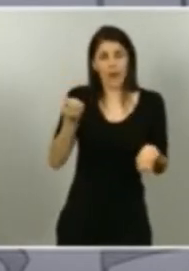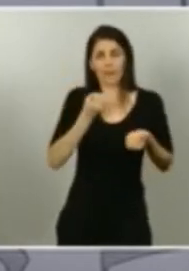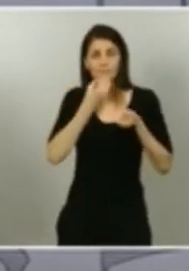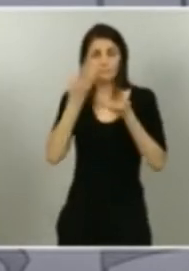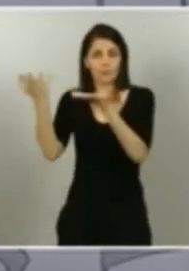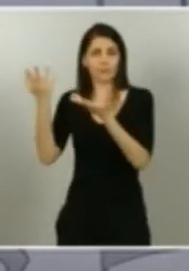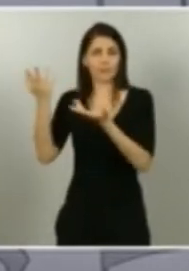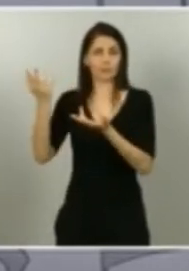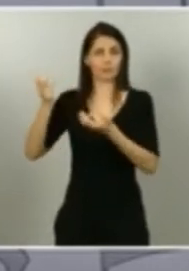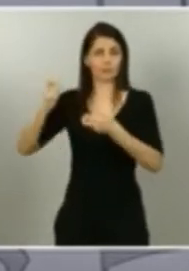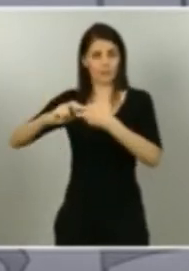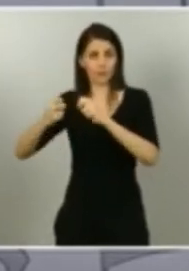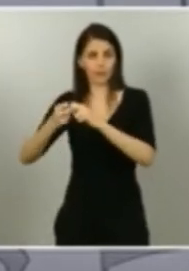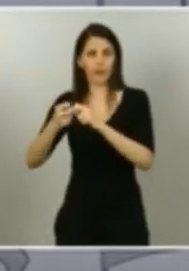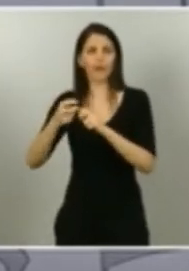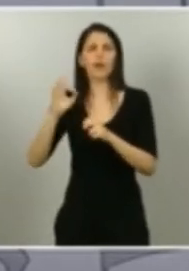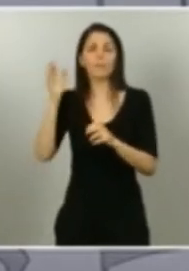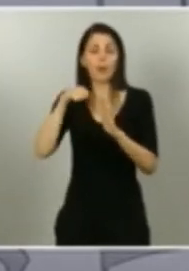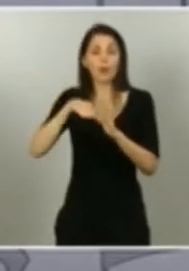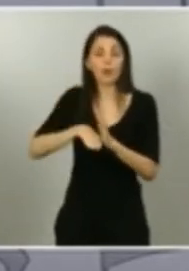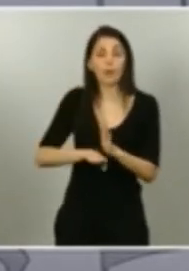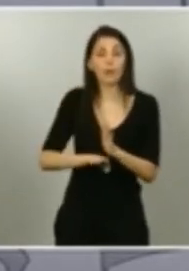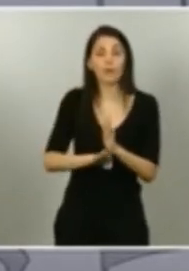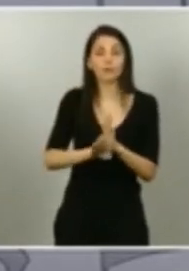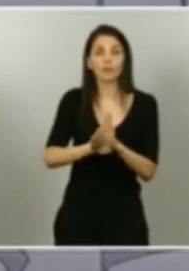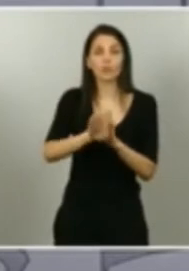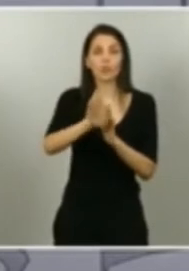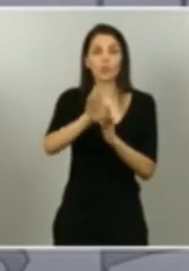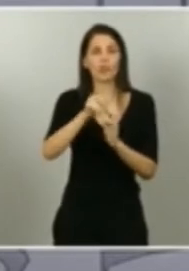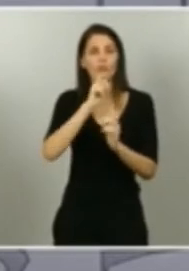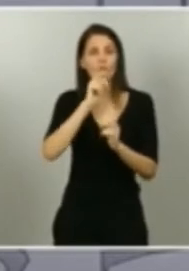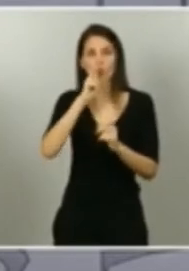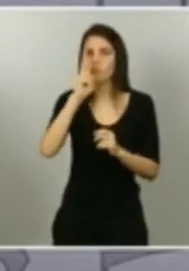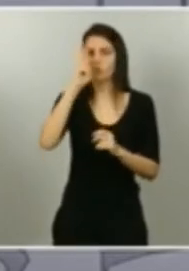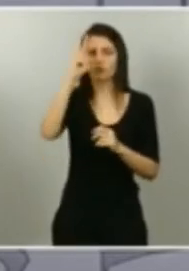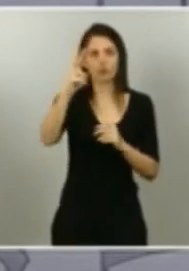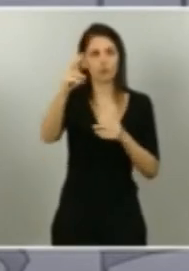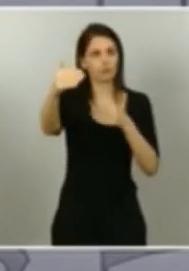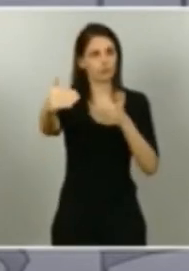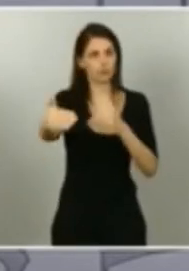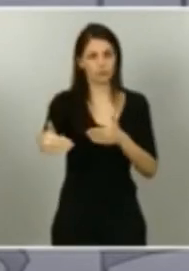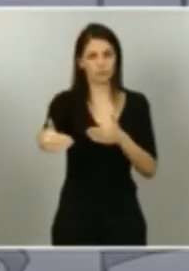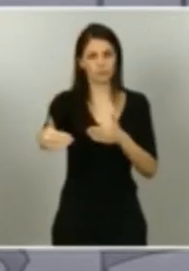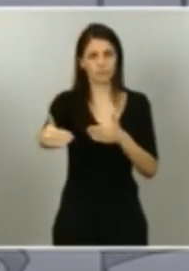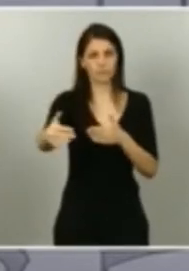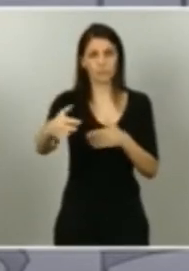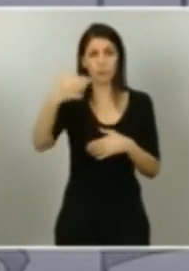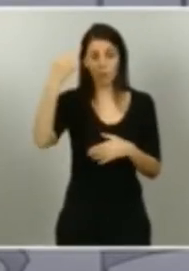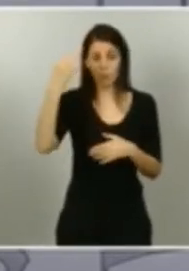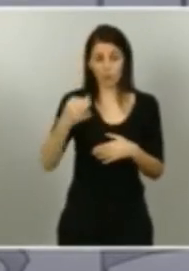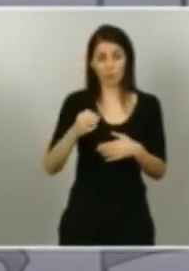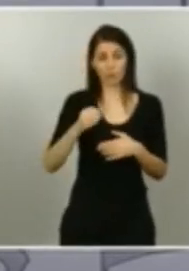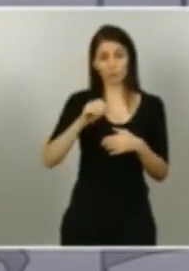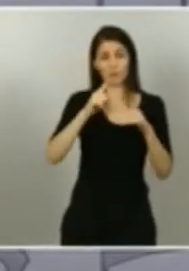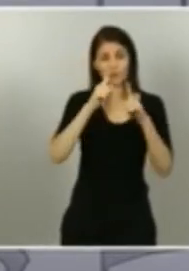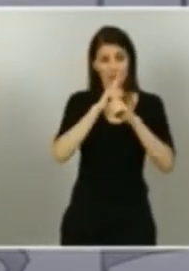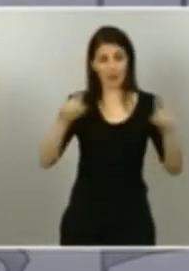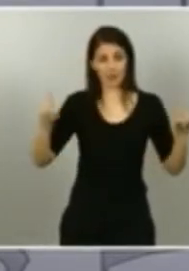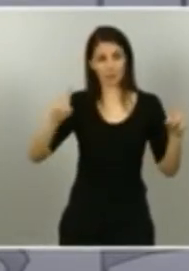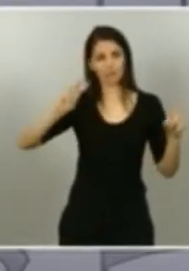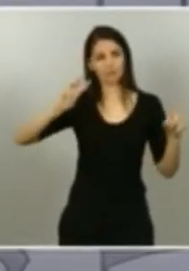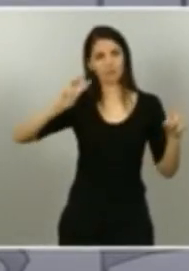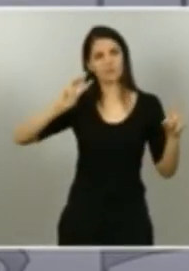durará los dos próximos años. Se iniciará desde el último trimestre de este año, de forma que al final de esta legislatura